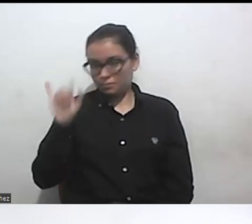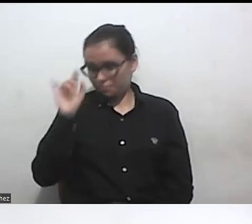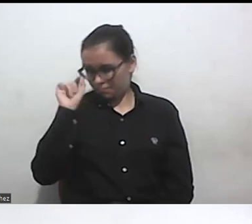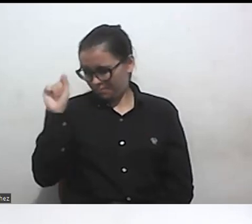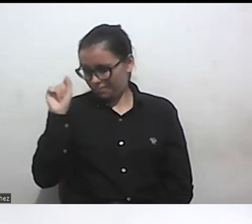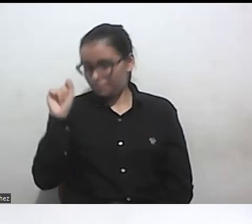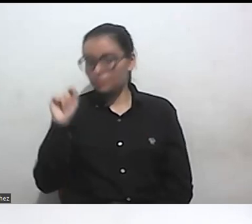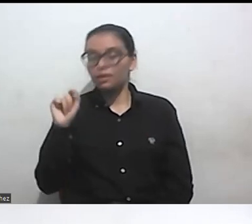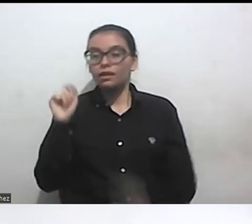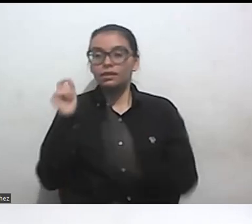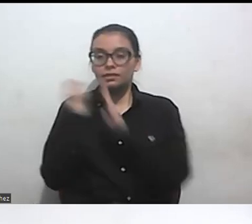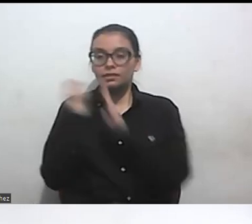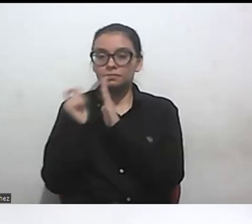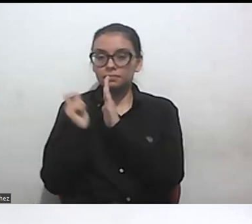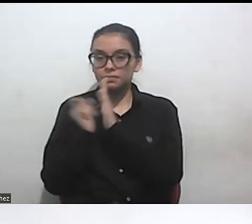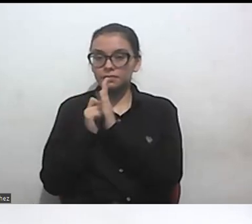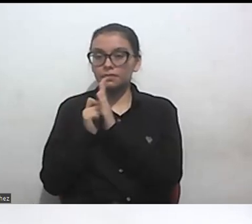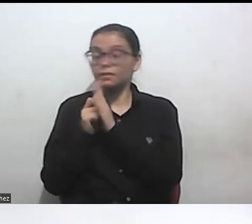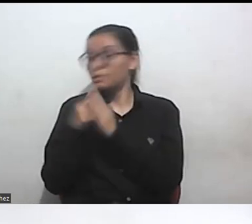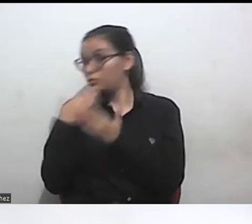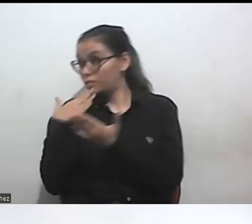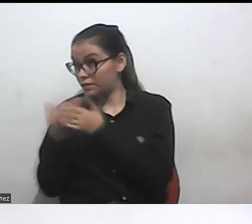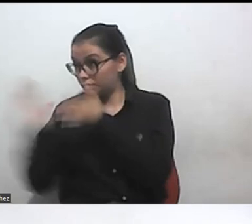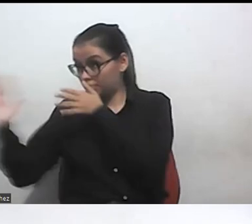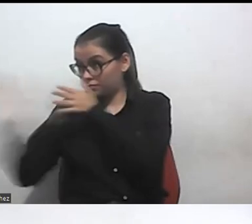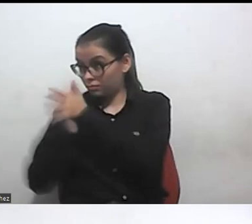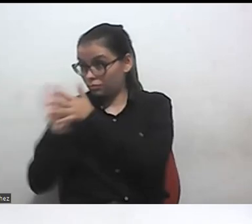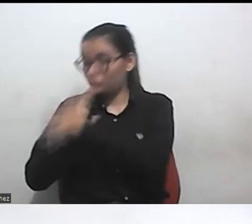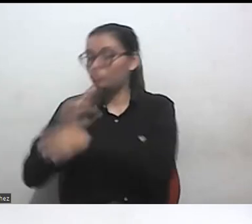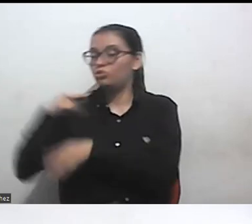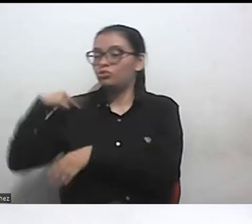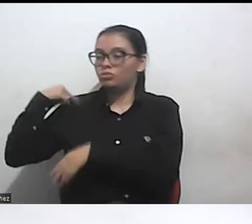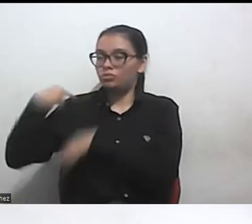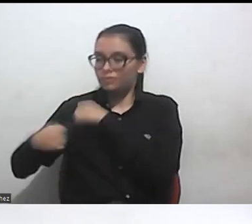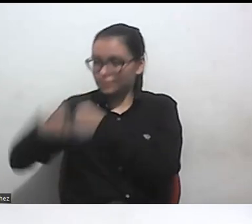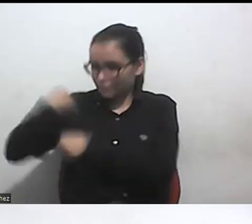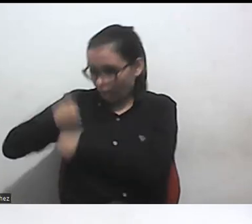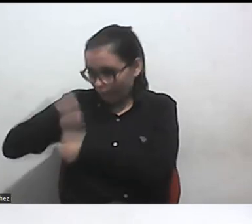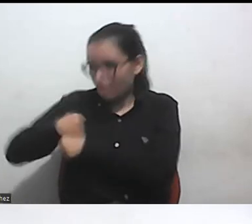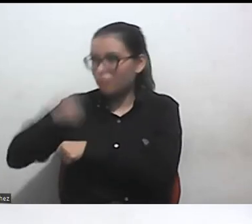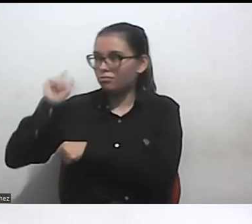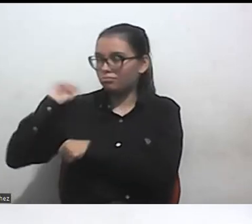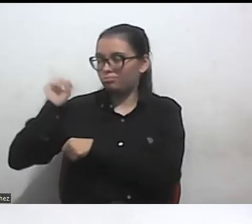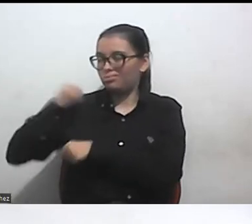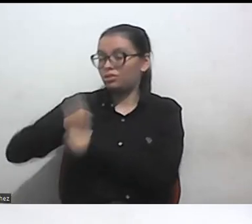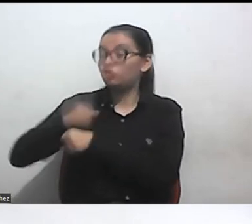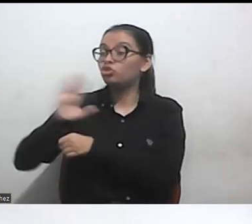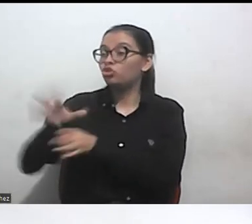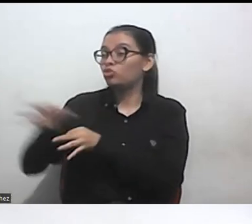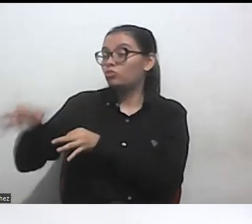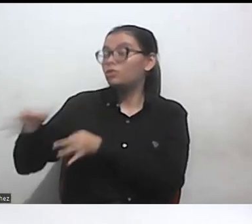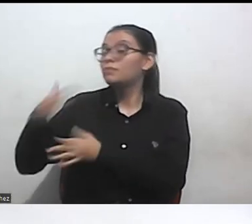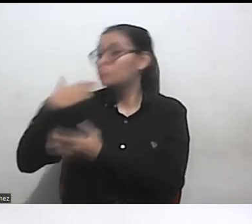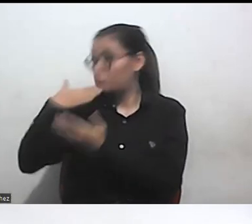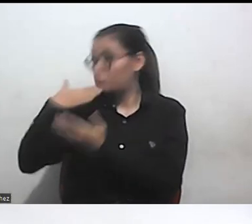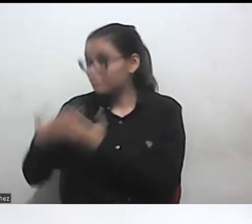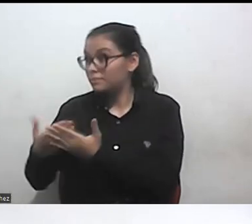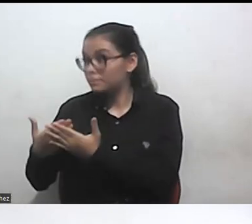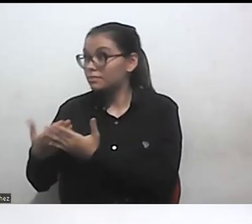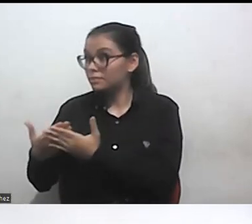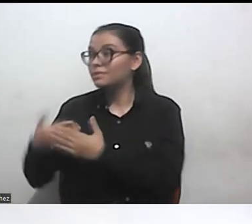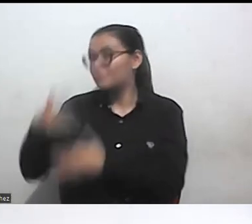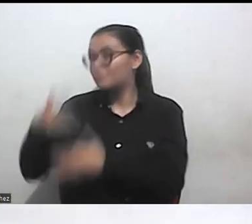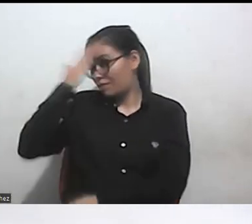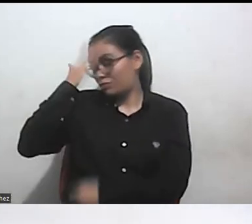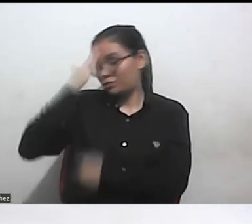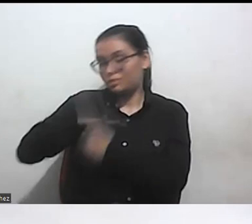primero pues muchas gracias por su trabajo como lideresa social en su comunidad sabemos que la situación en Colombia para